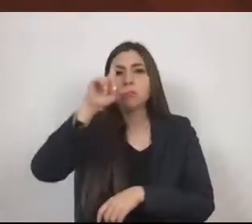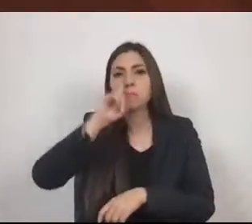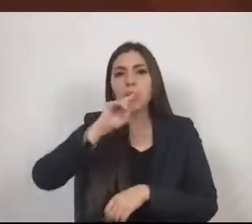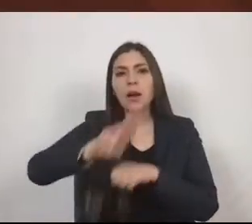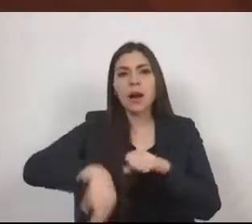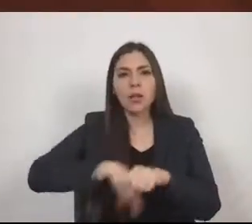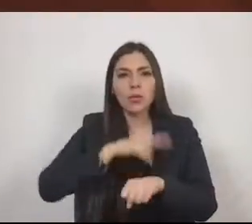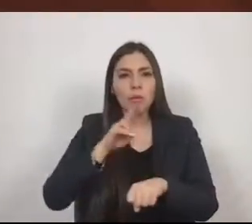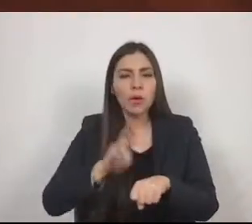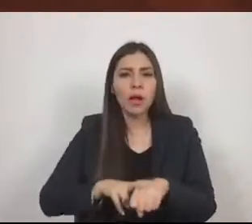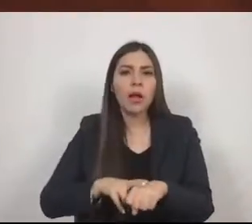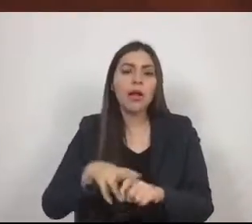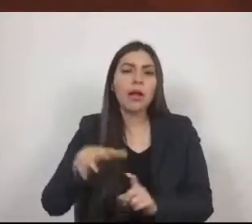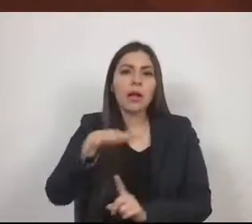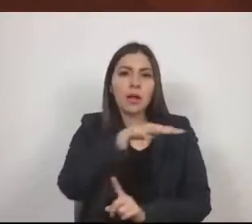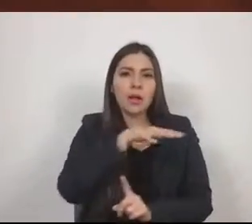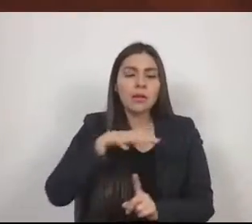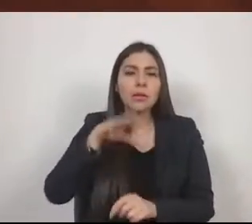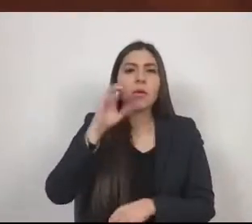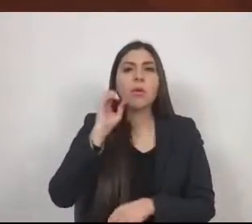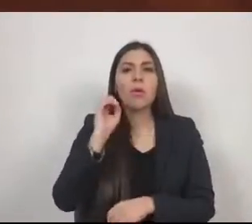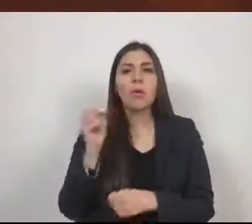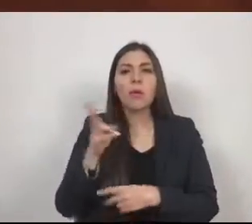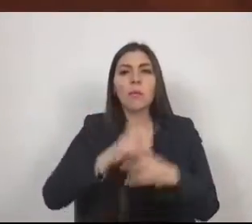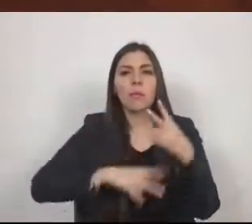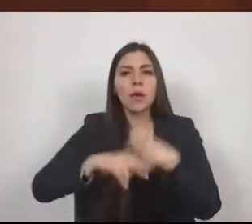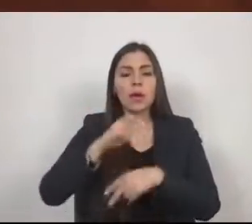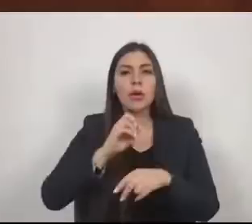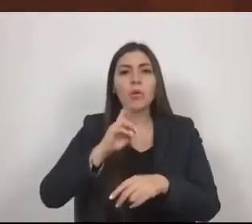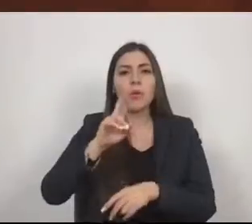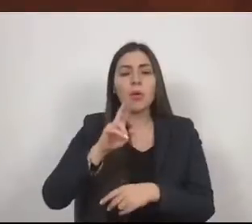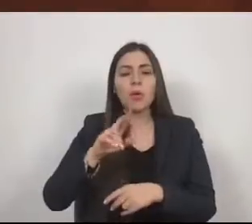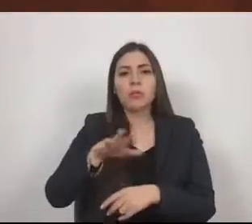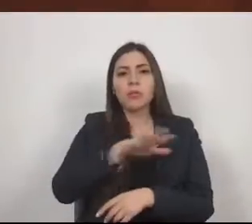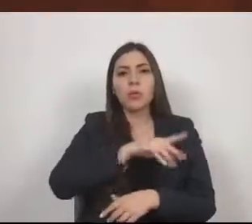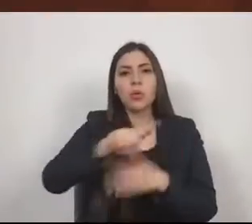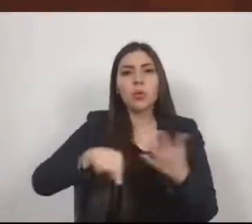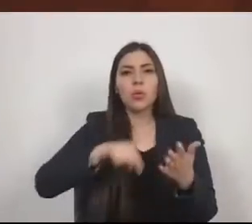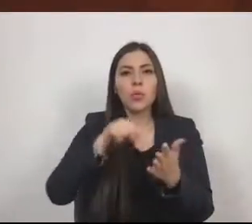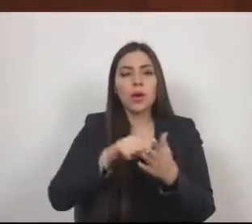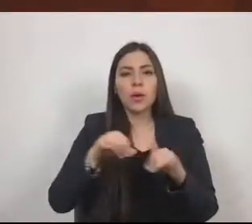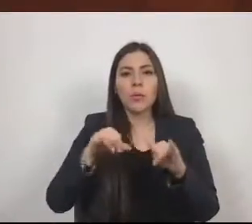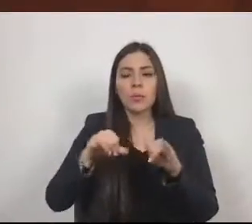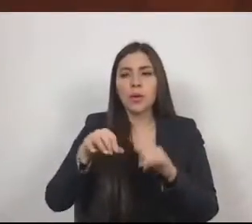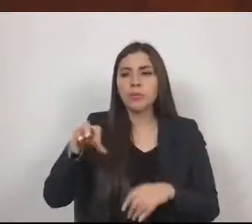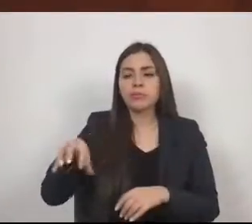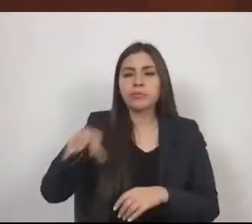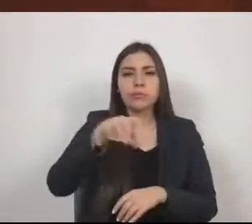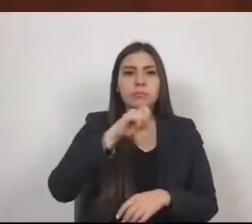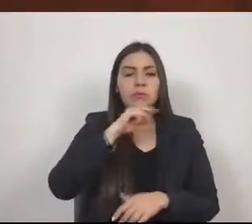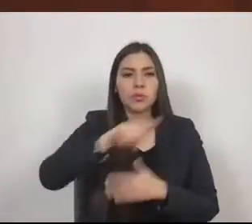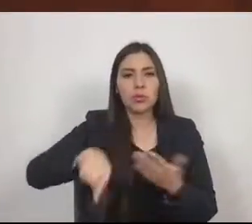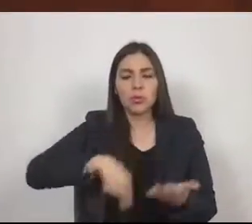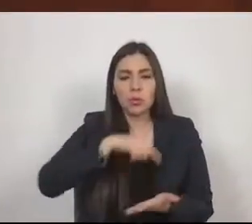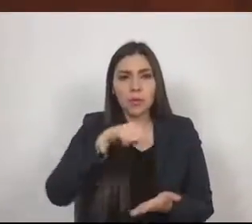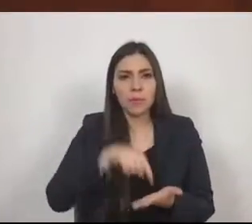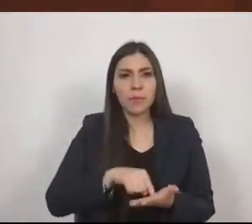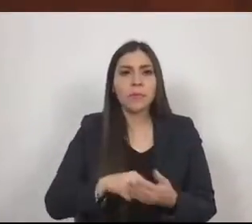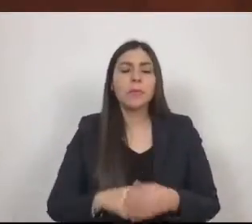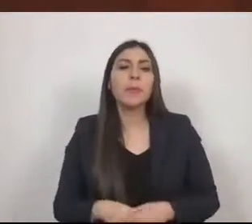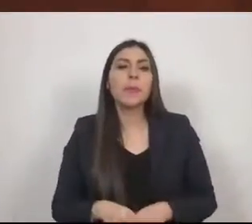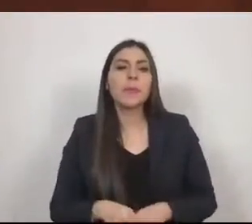ambientales y los propiciados por la dinámica geográfica y demográfica, así como a la